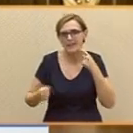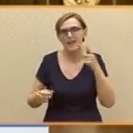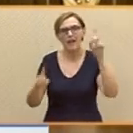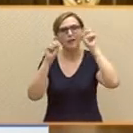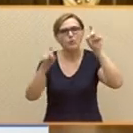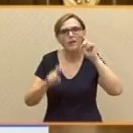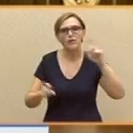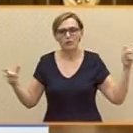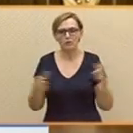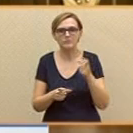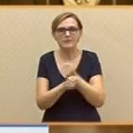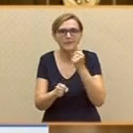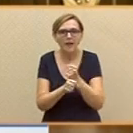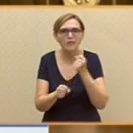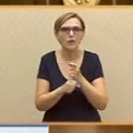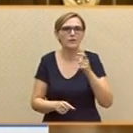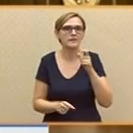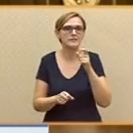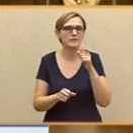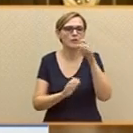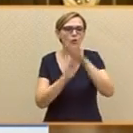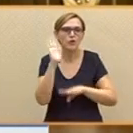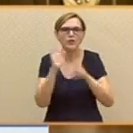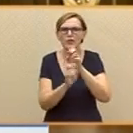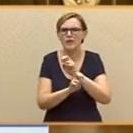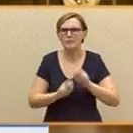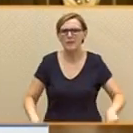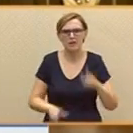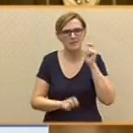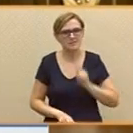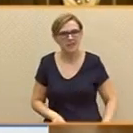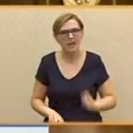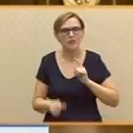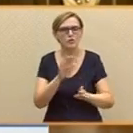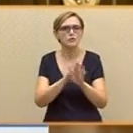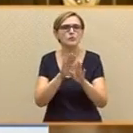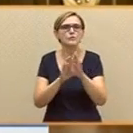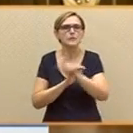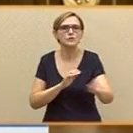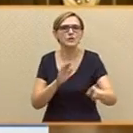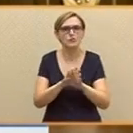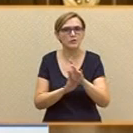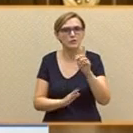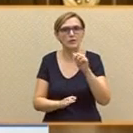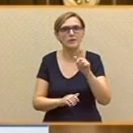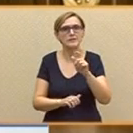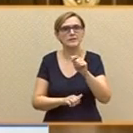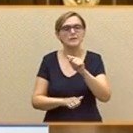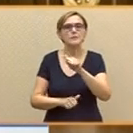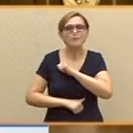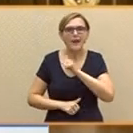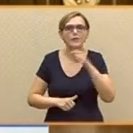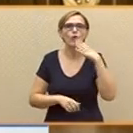trabajando, han empeorado las condiciones y los salarios para las que aún trabajan y seguimos teniendo niveles de paro, en especial entre los jóvenes,